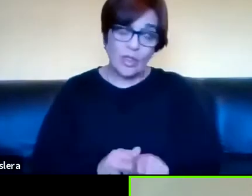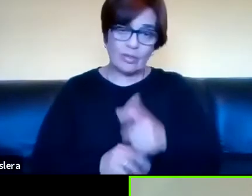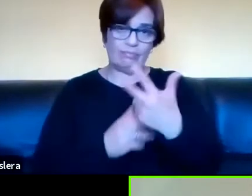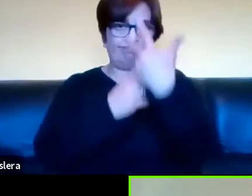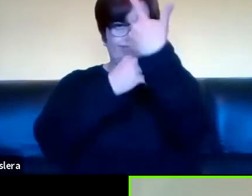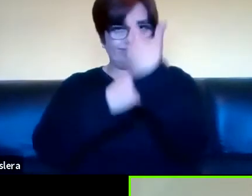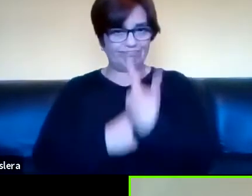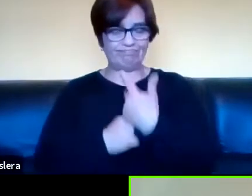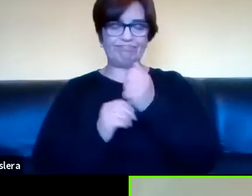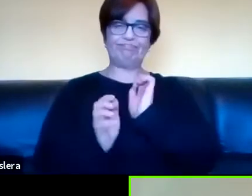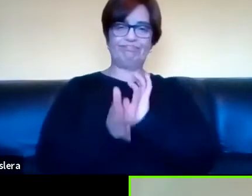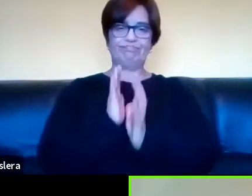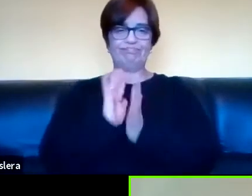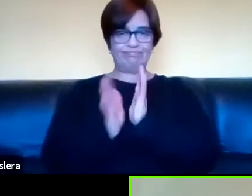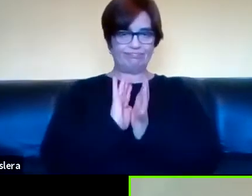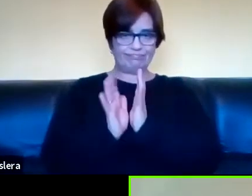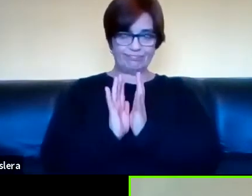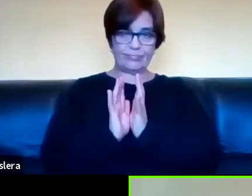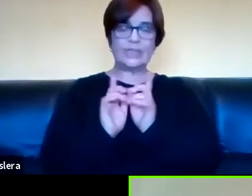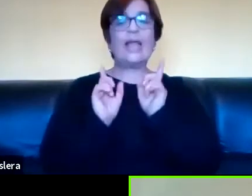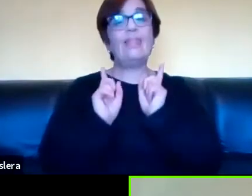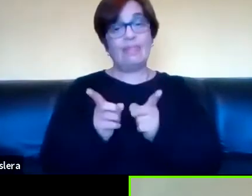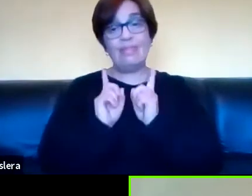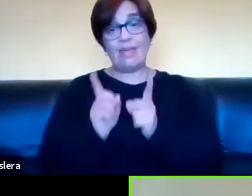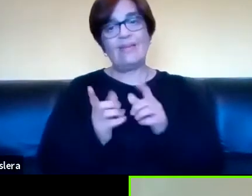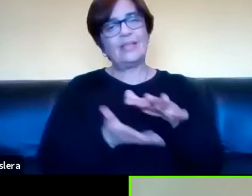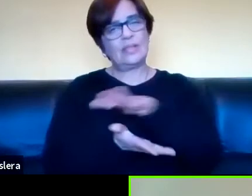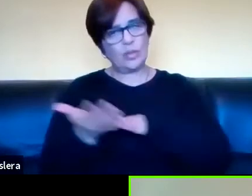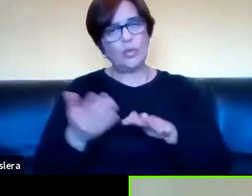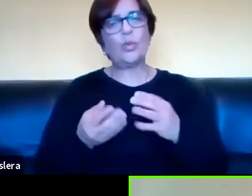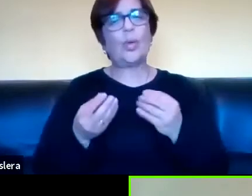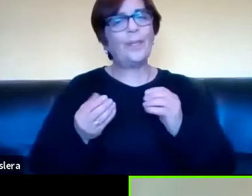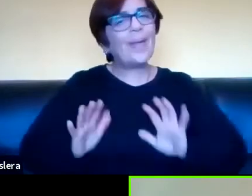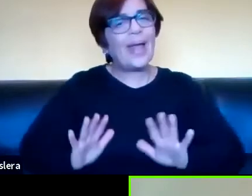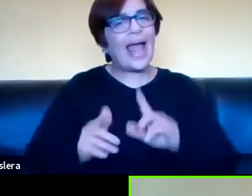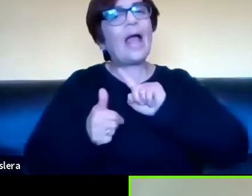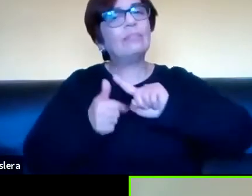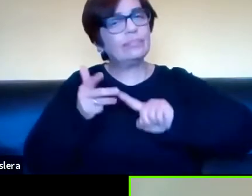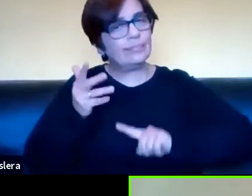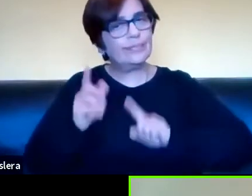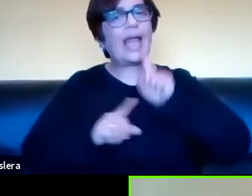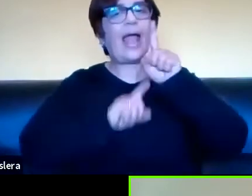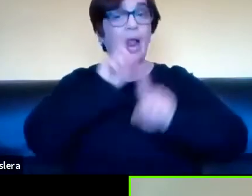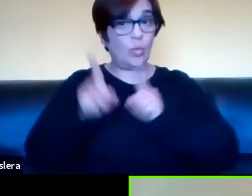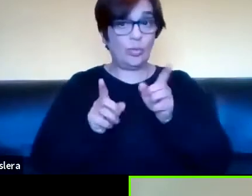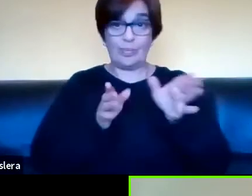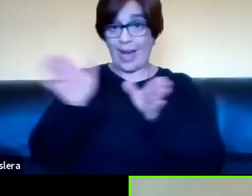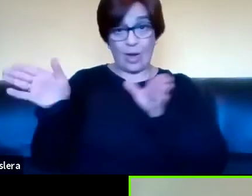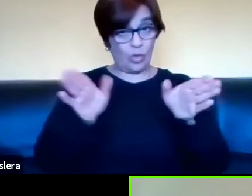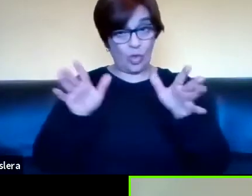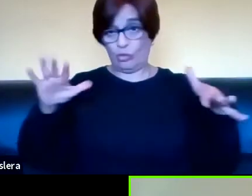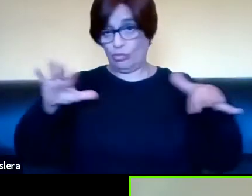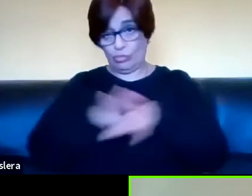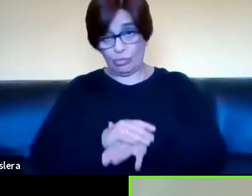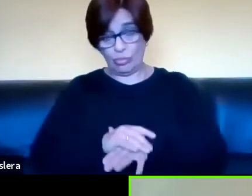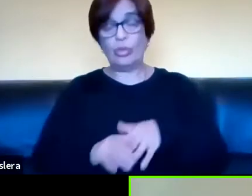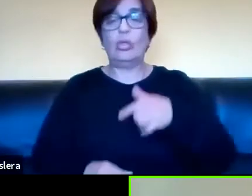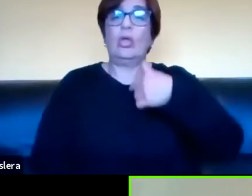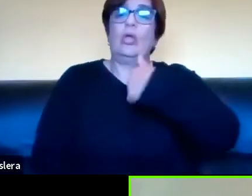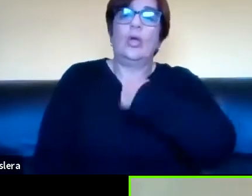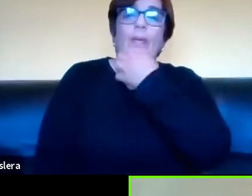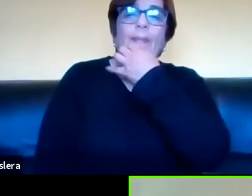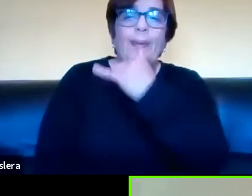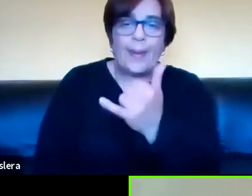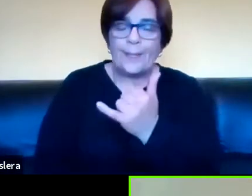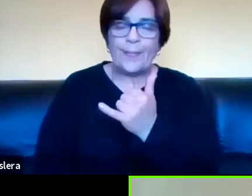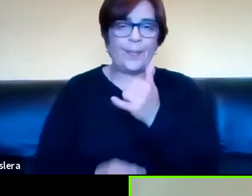producir textualidad diferida tienen que mantener determinadas condiciones de producción que eso va para ambos casos es decir cuando yo hago